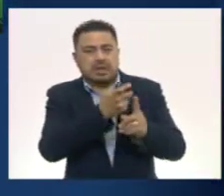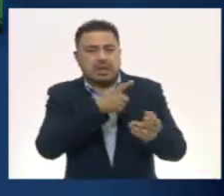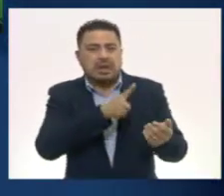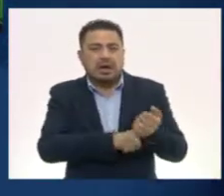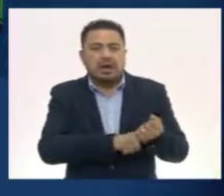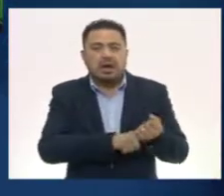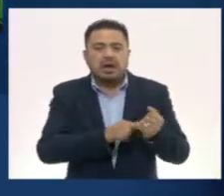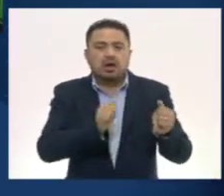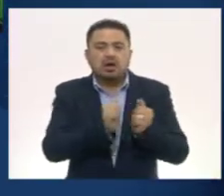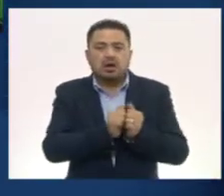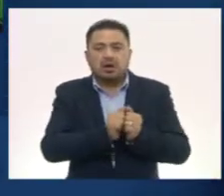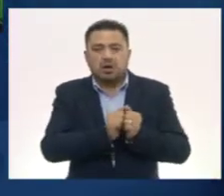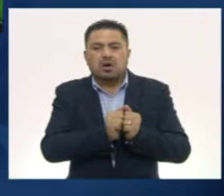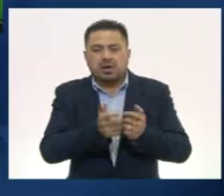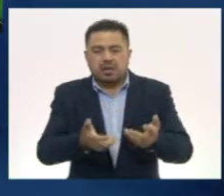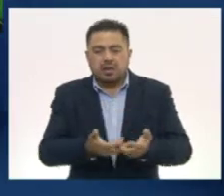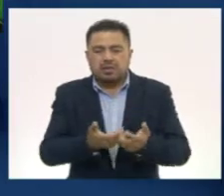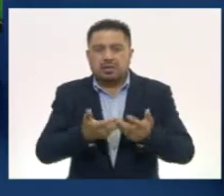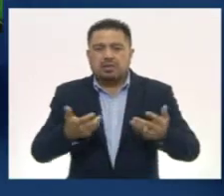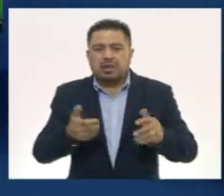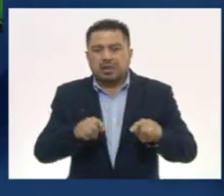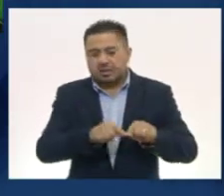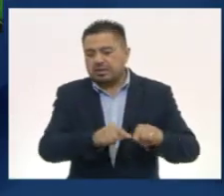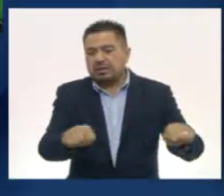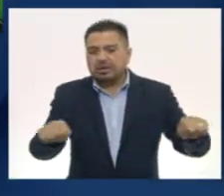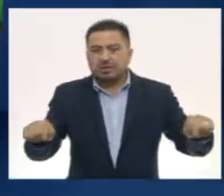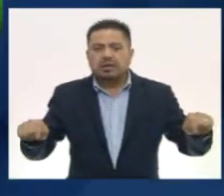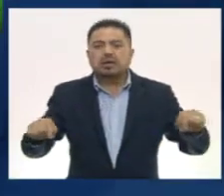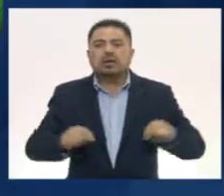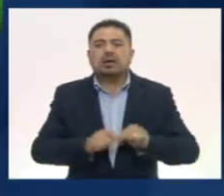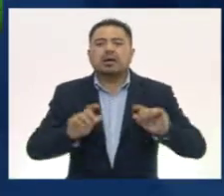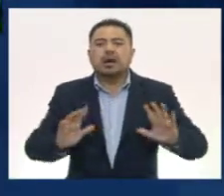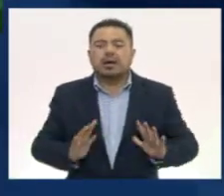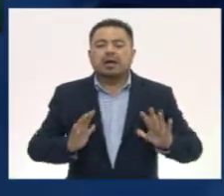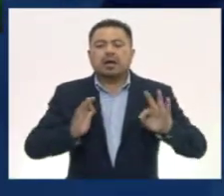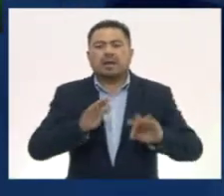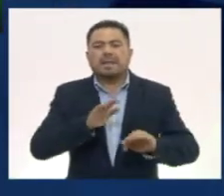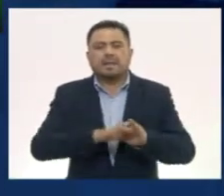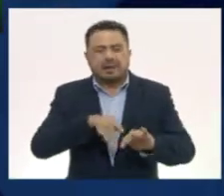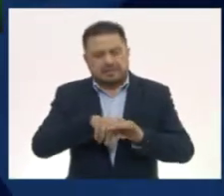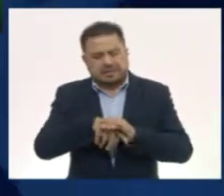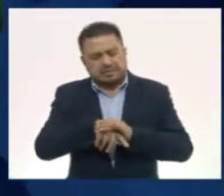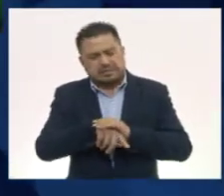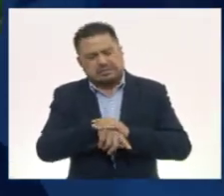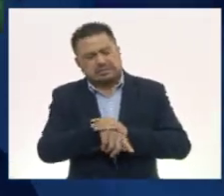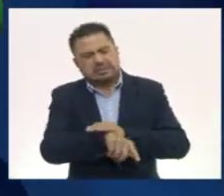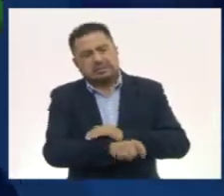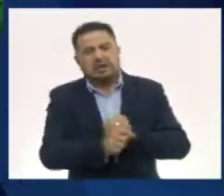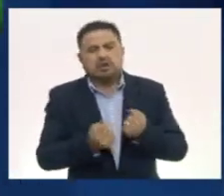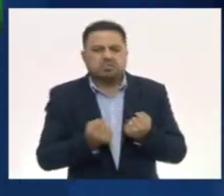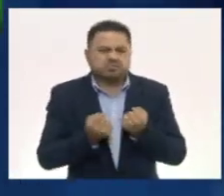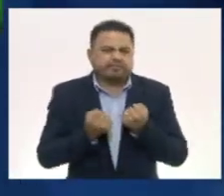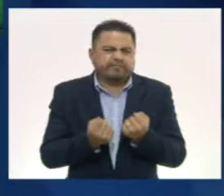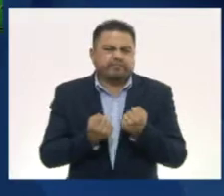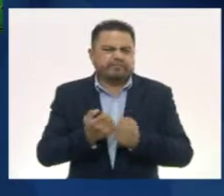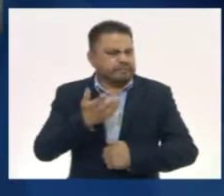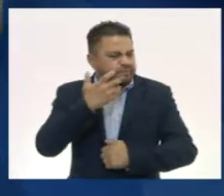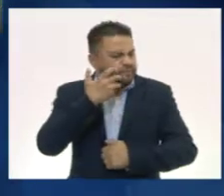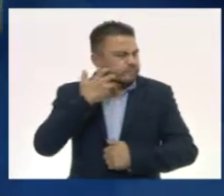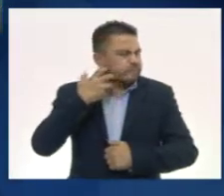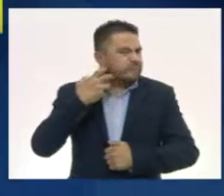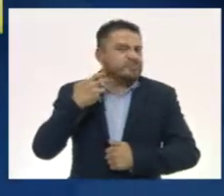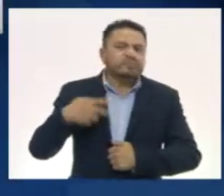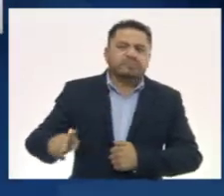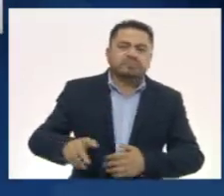en la orilla de la tierra, surge de las profundidades el poderoso jaguar.